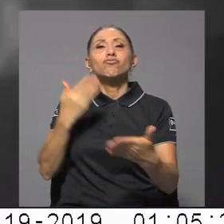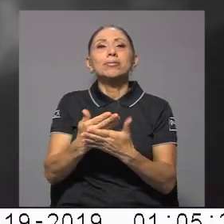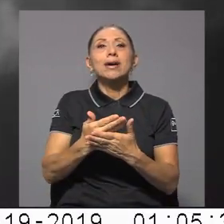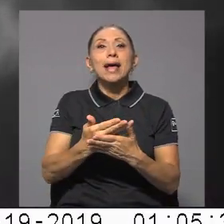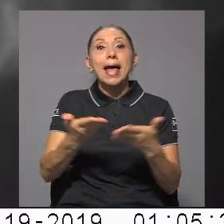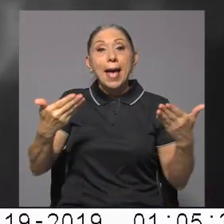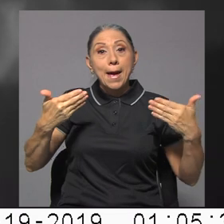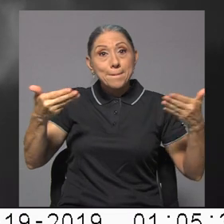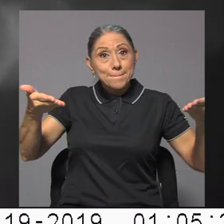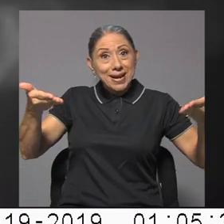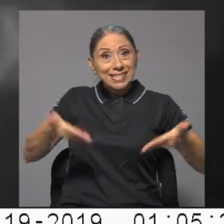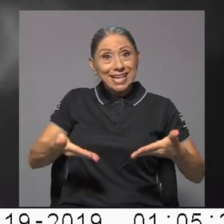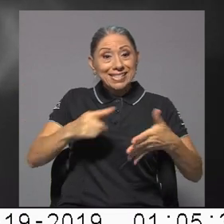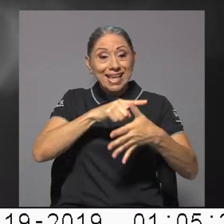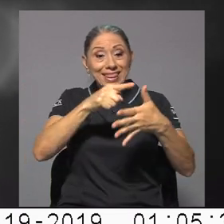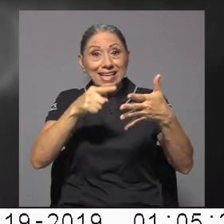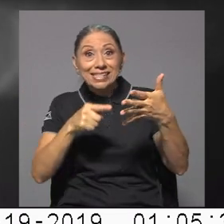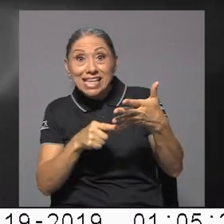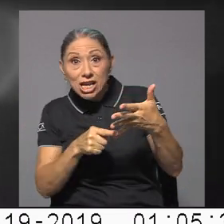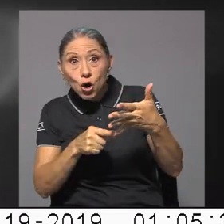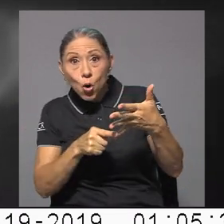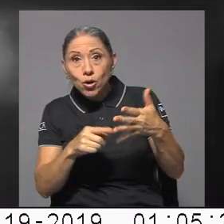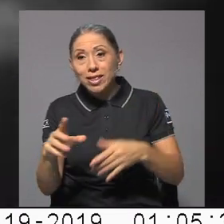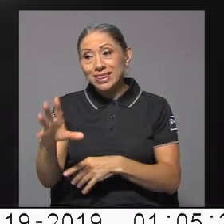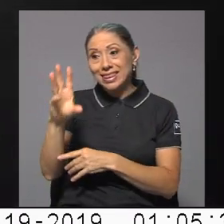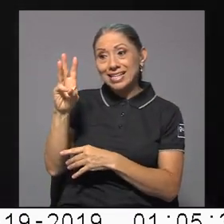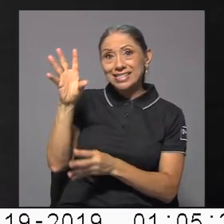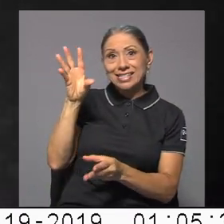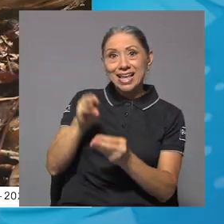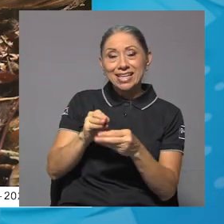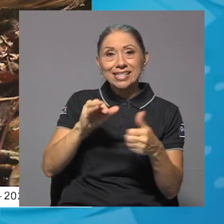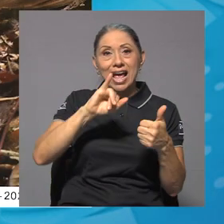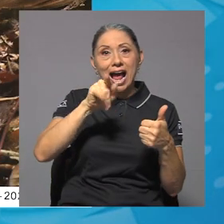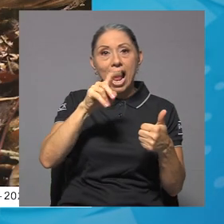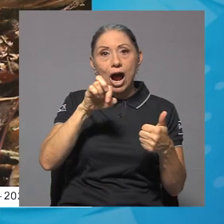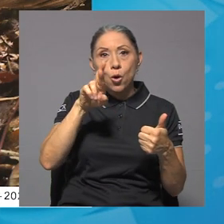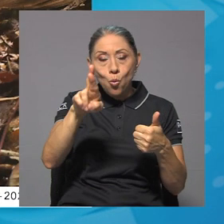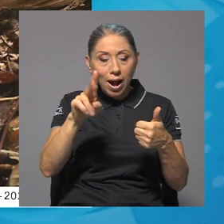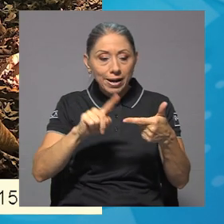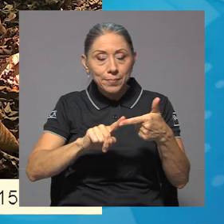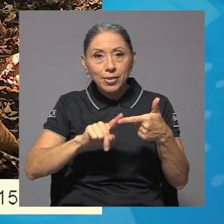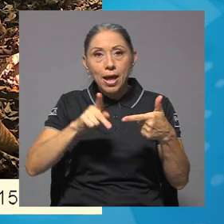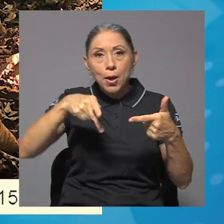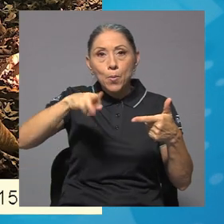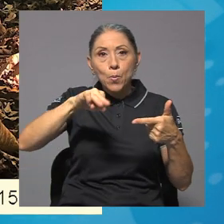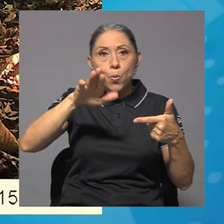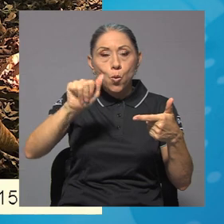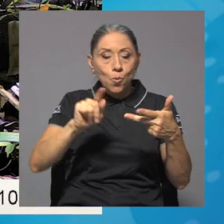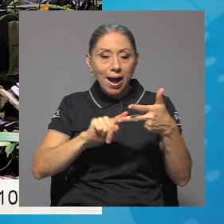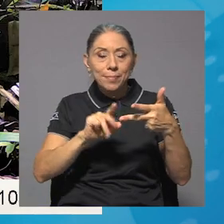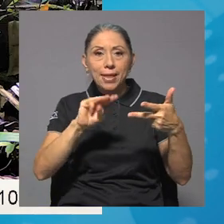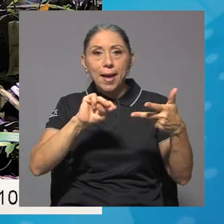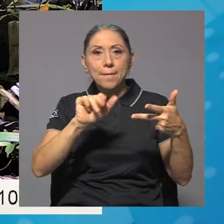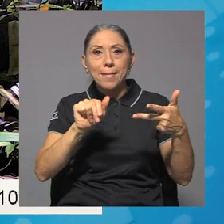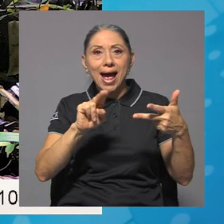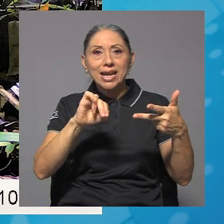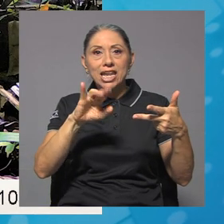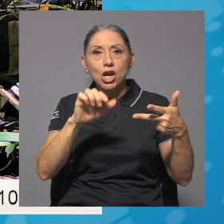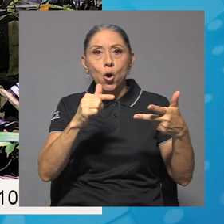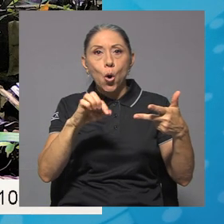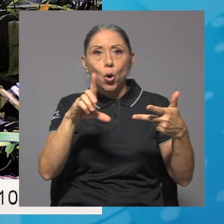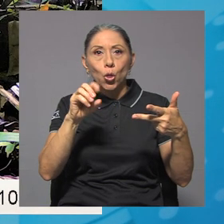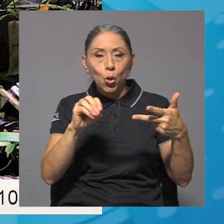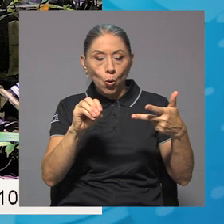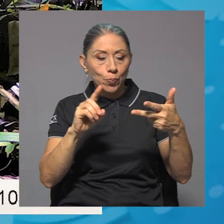presencia de cinco de las seis especies de felinos de Costa Rica, el jaguar, el puma, el manigordo